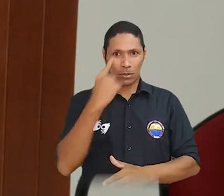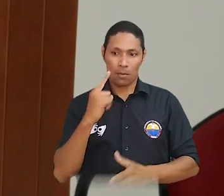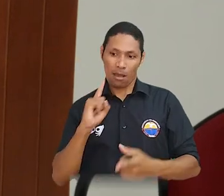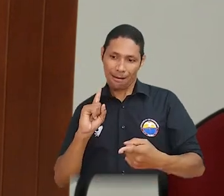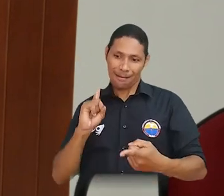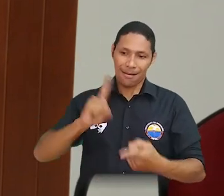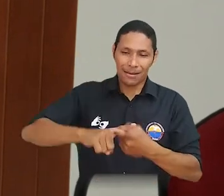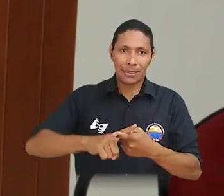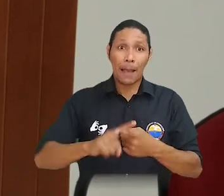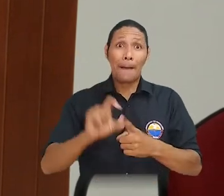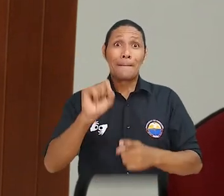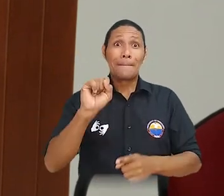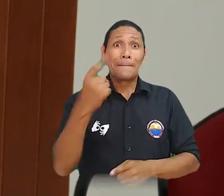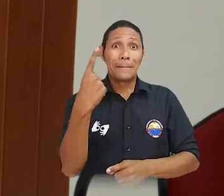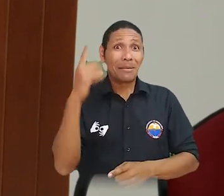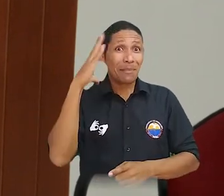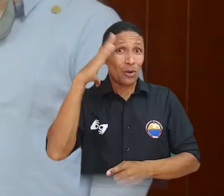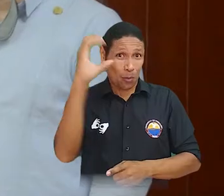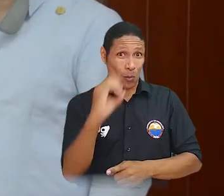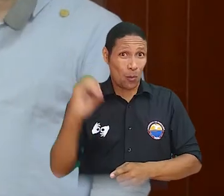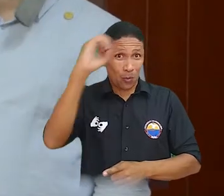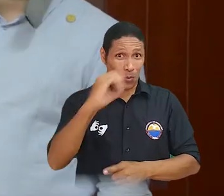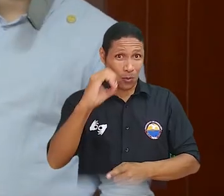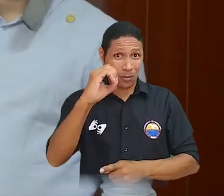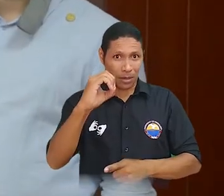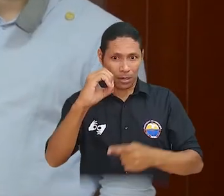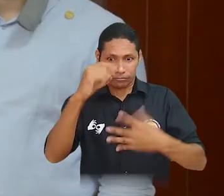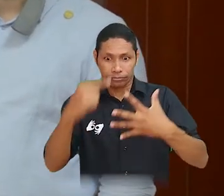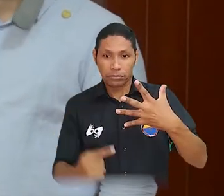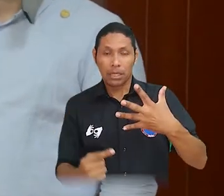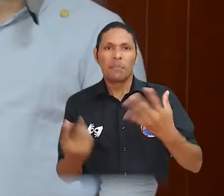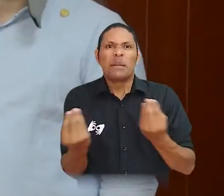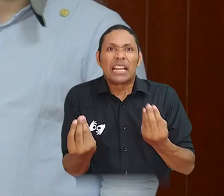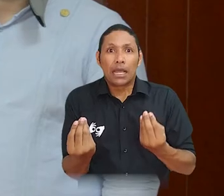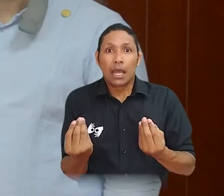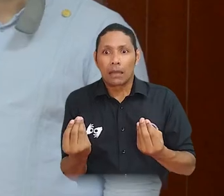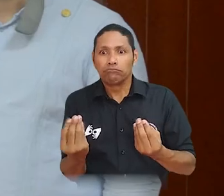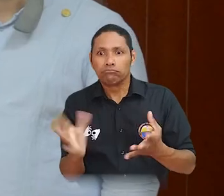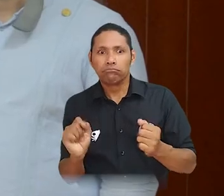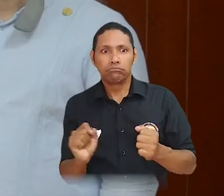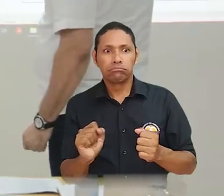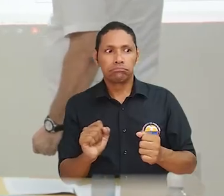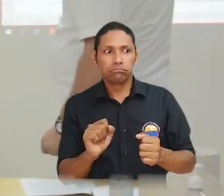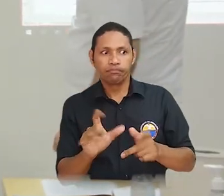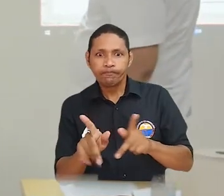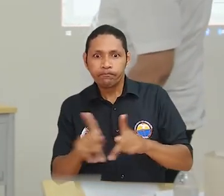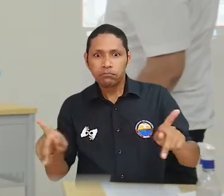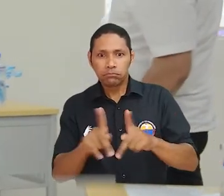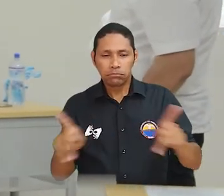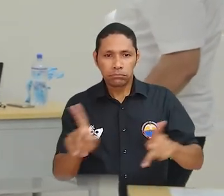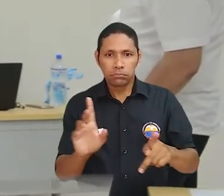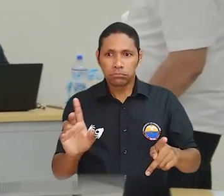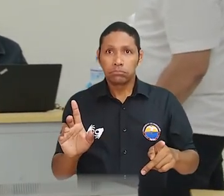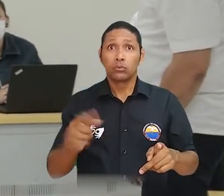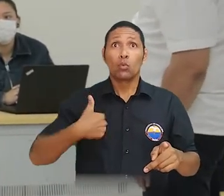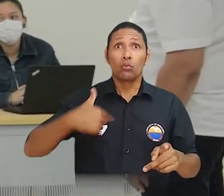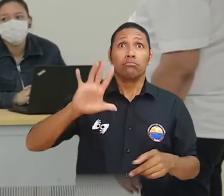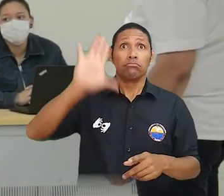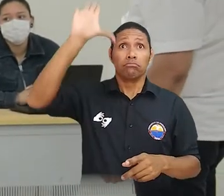el Comité de Garantías de Consulta para Selección de Eterna para Designación de Rector de la Universidad del Magdalena periodo 2020